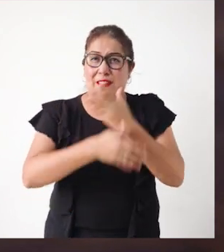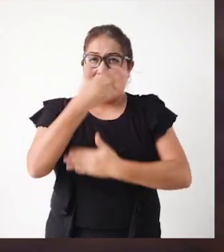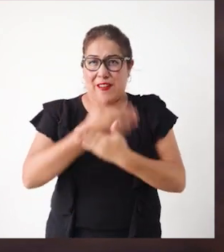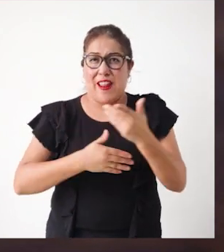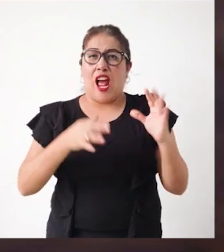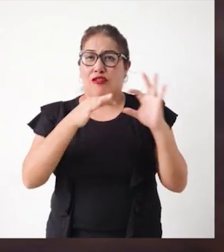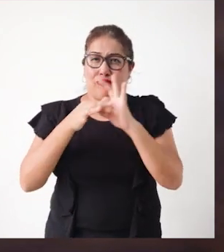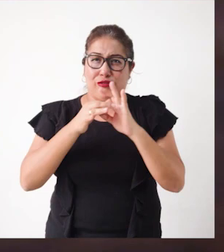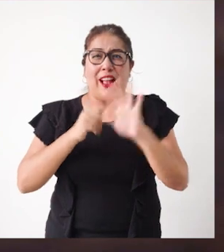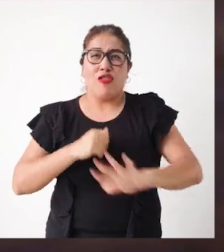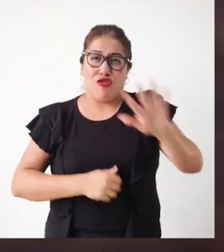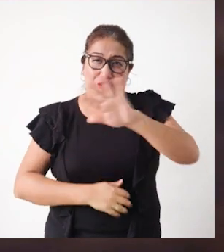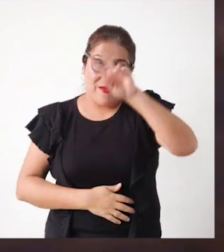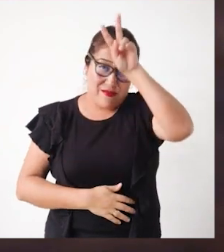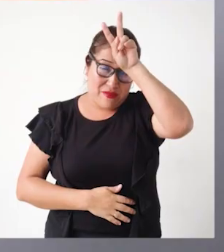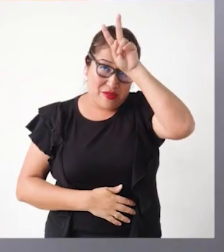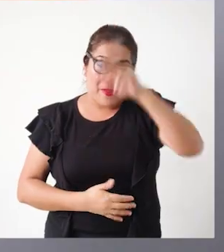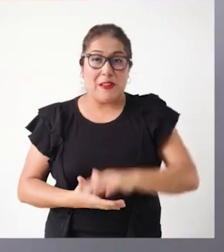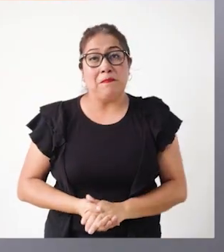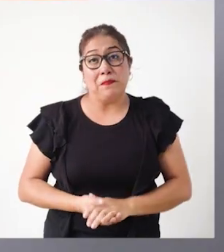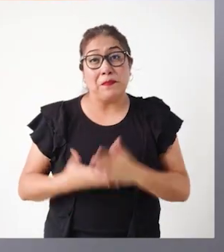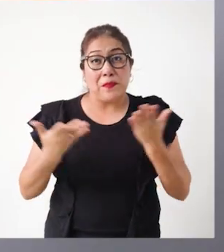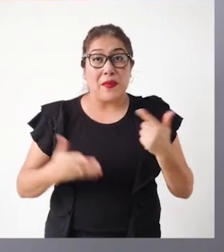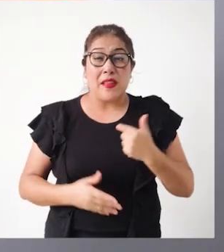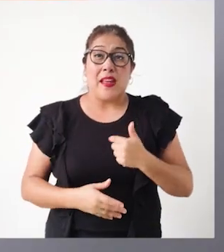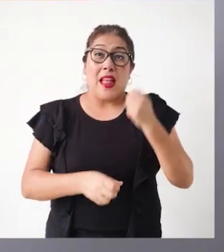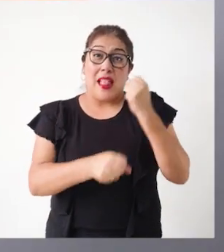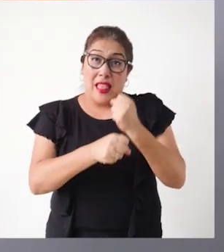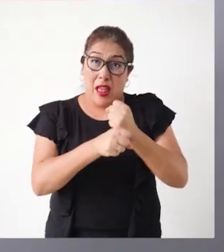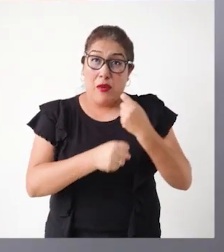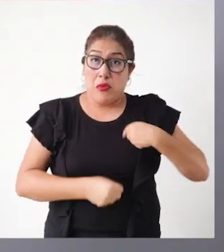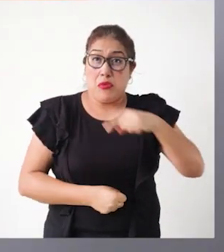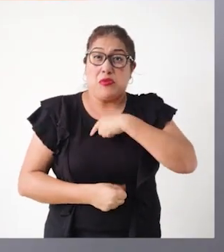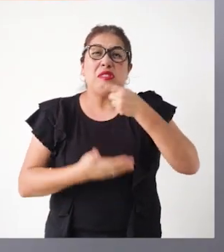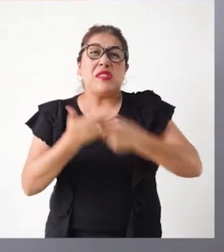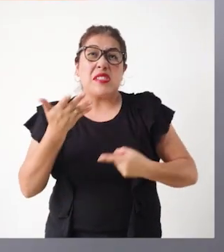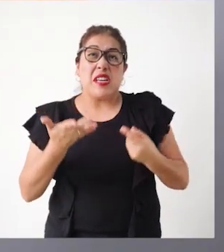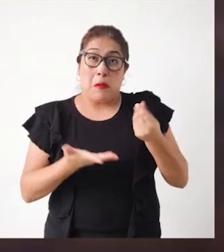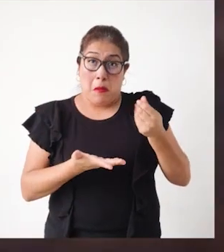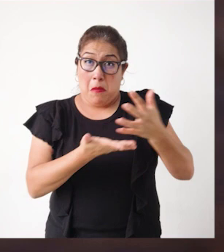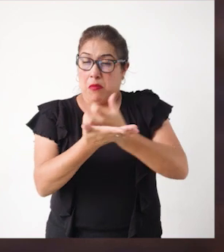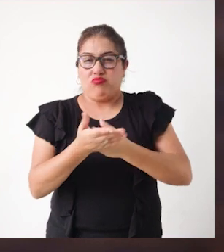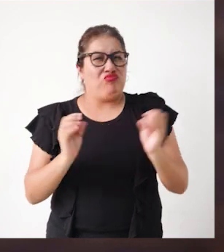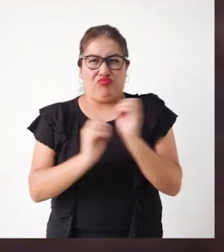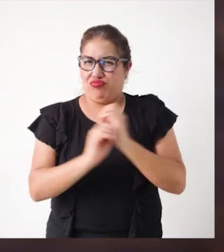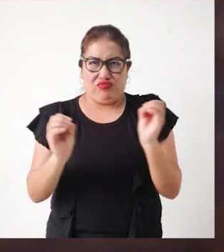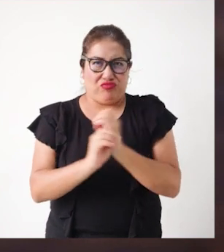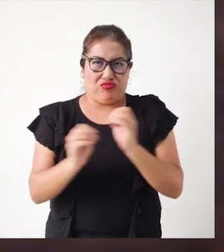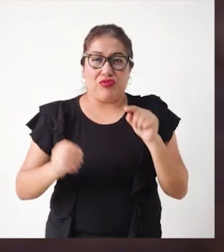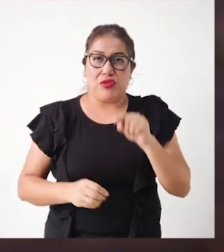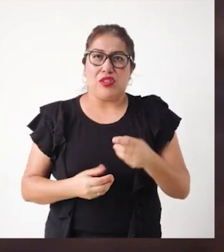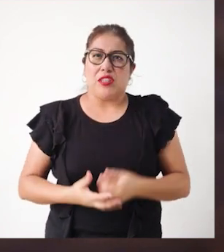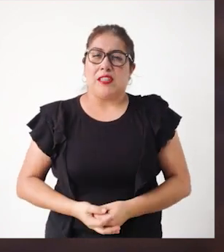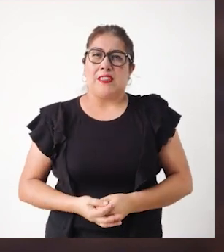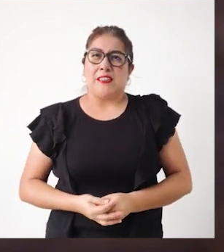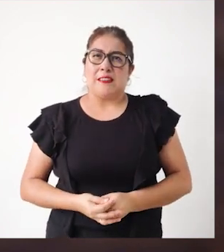asociadas a nivel nacional. La labor que realizamos sin fines de lucro, crean sus propios